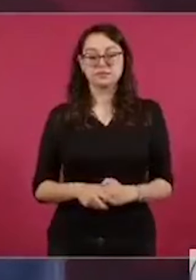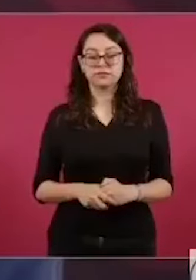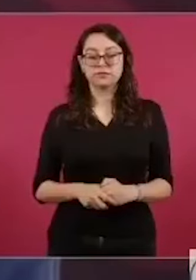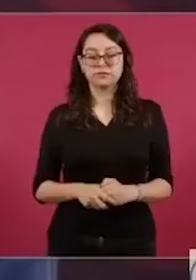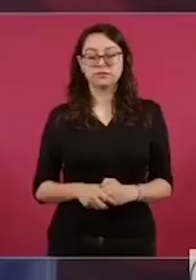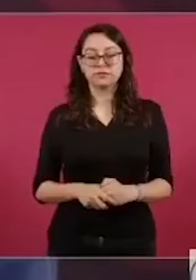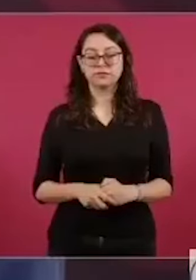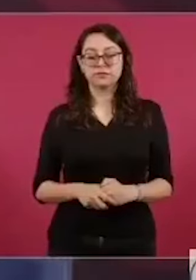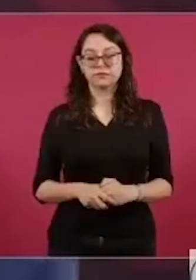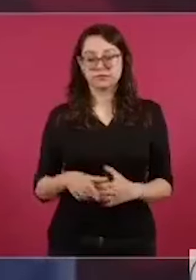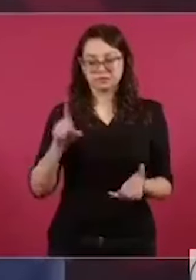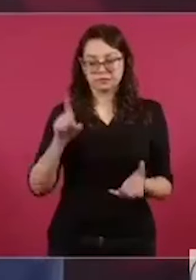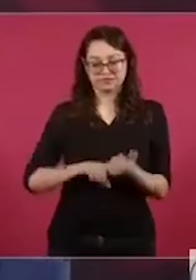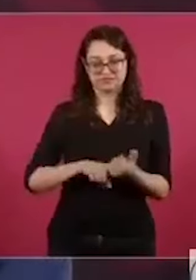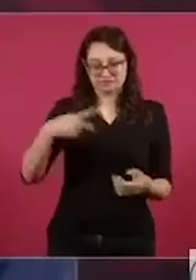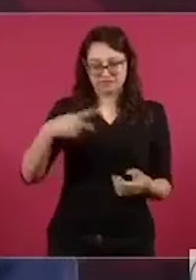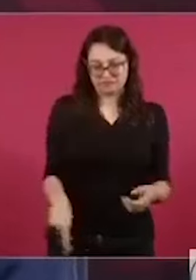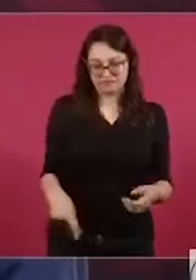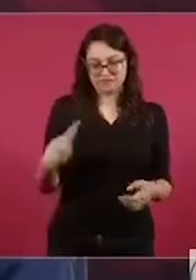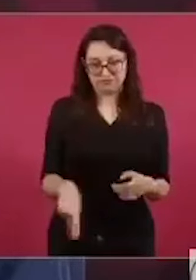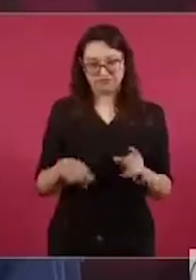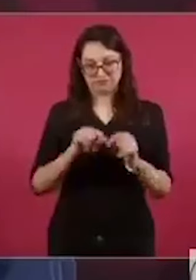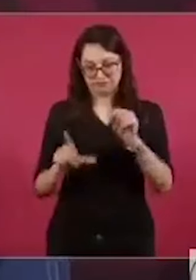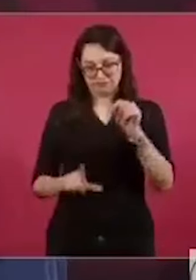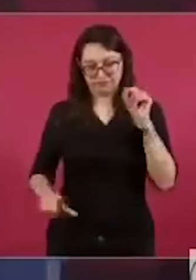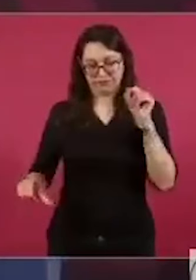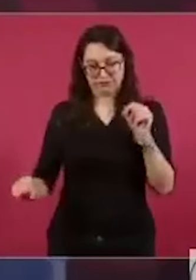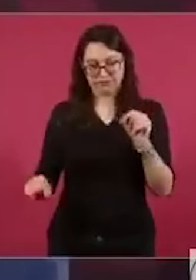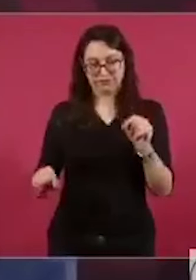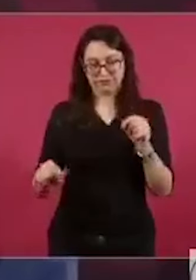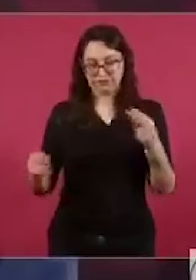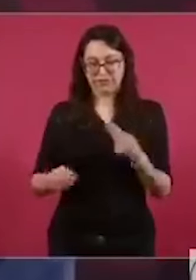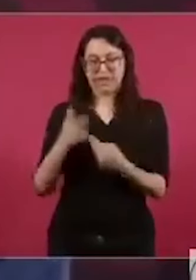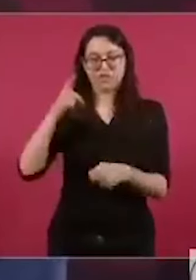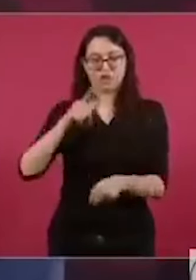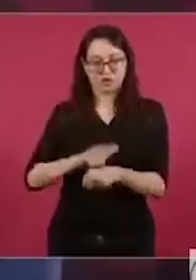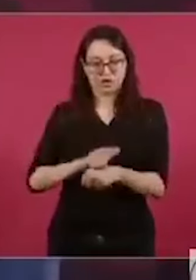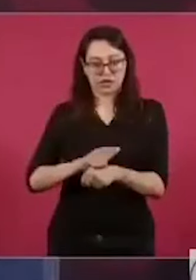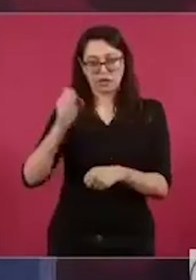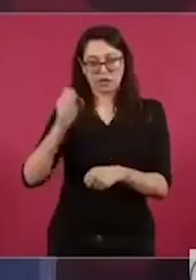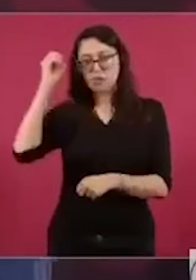No hay ninguna organización